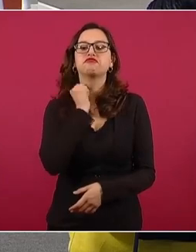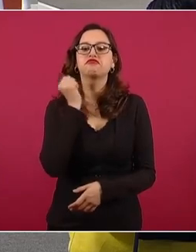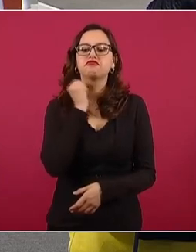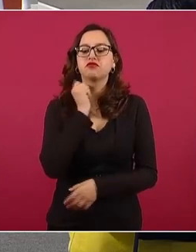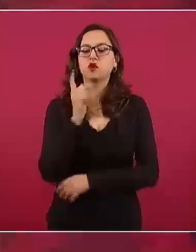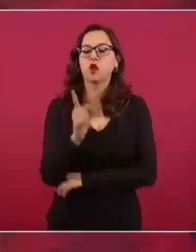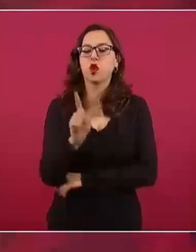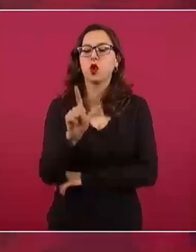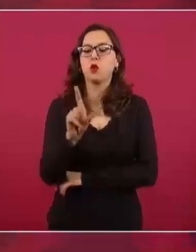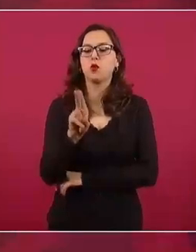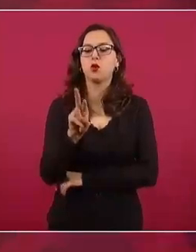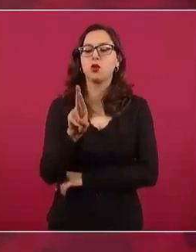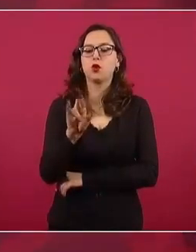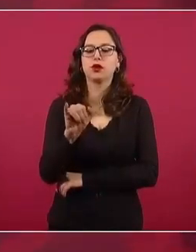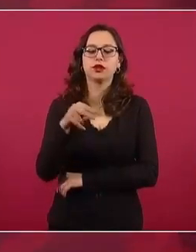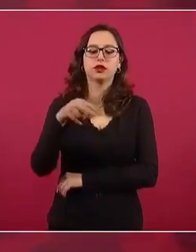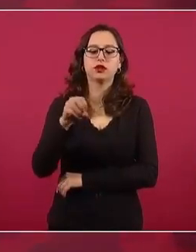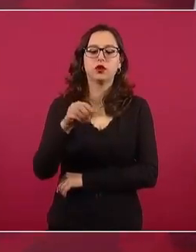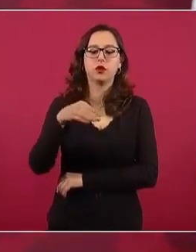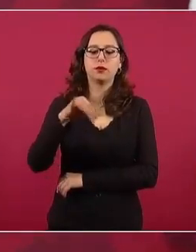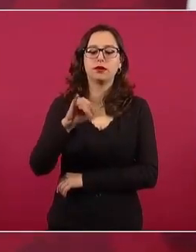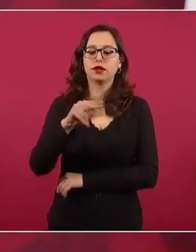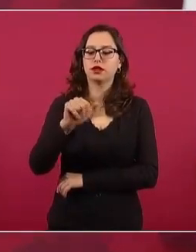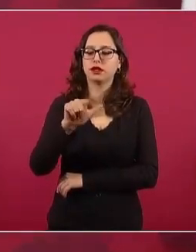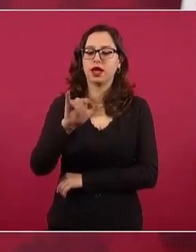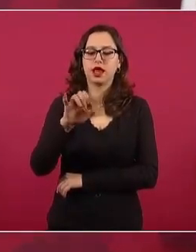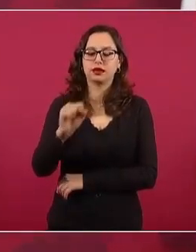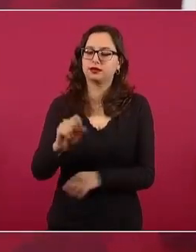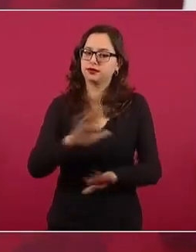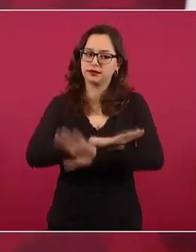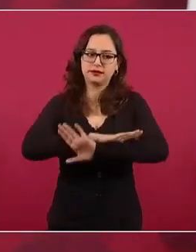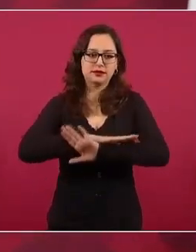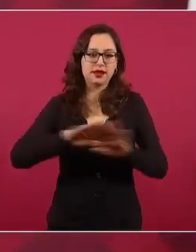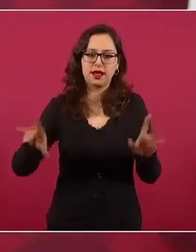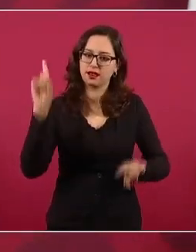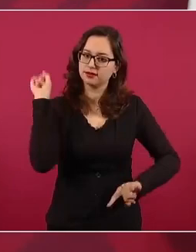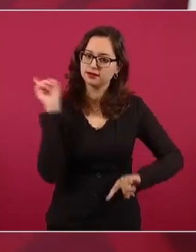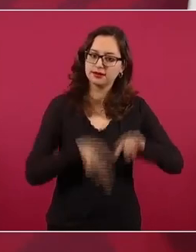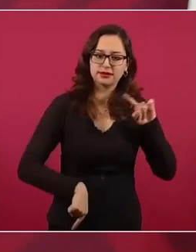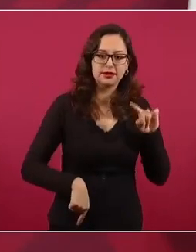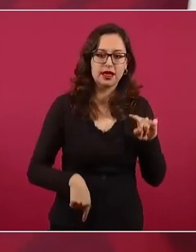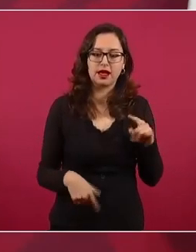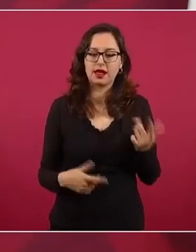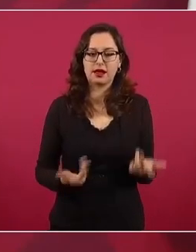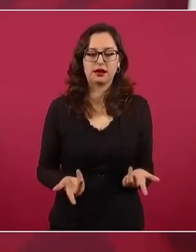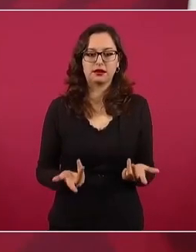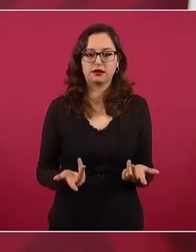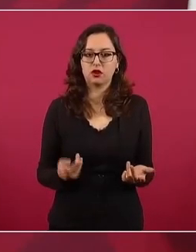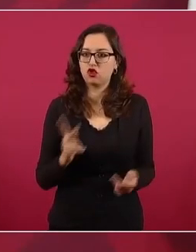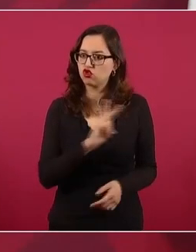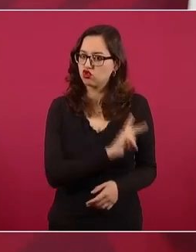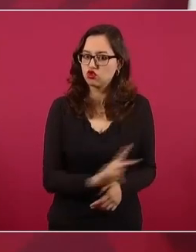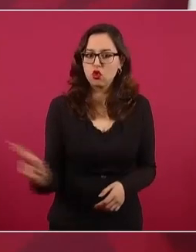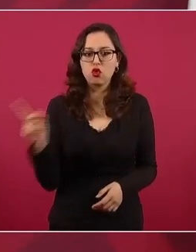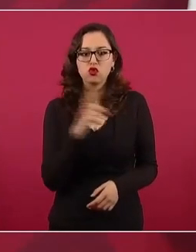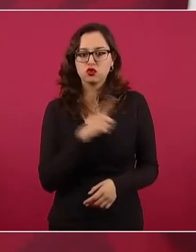que todos los que representen al pueblo sean electos